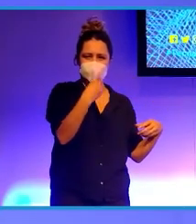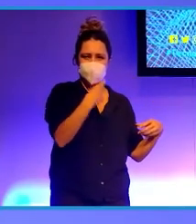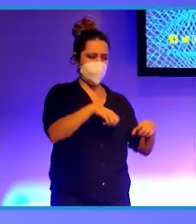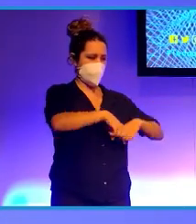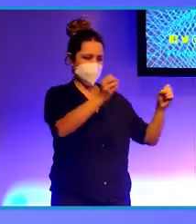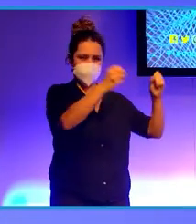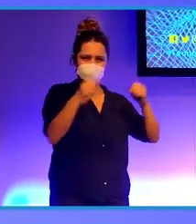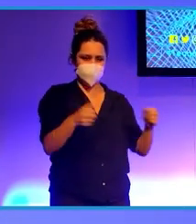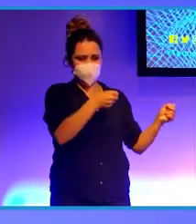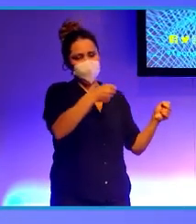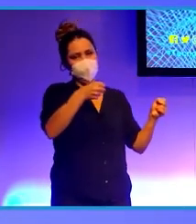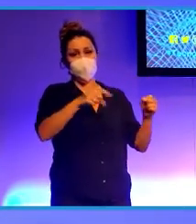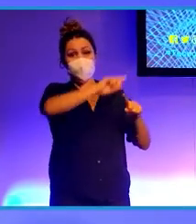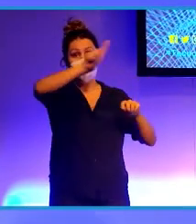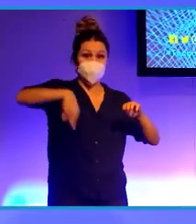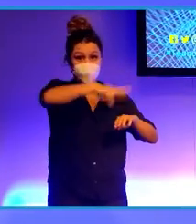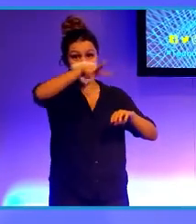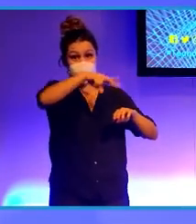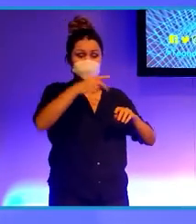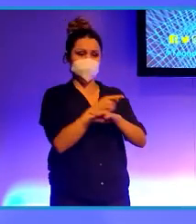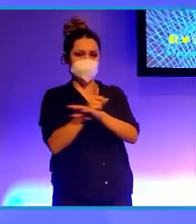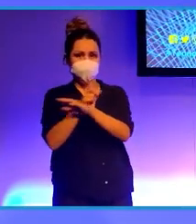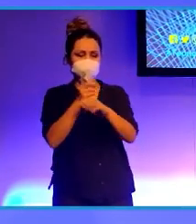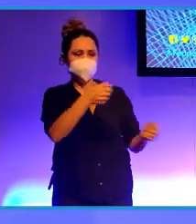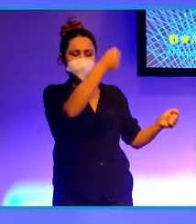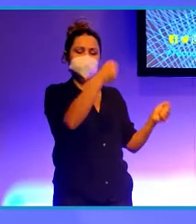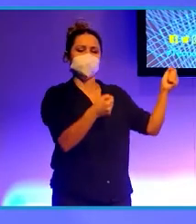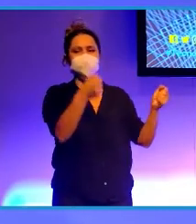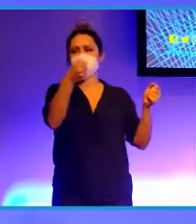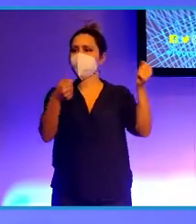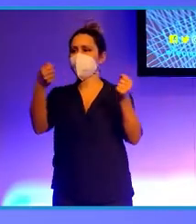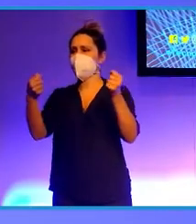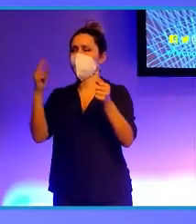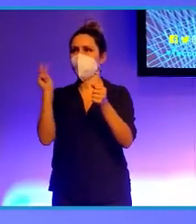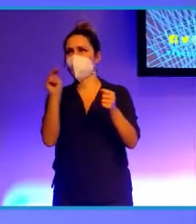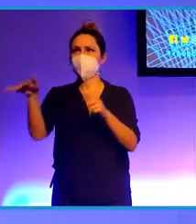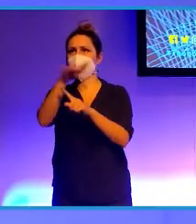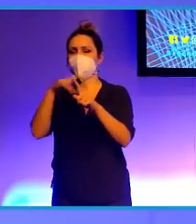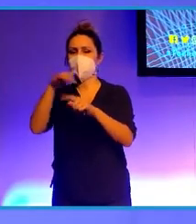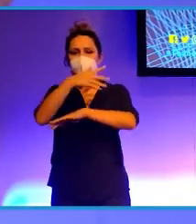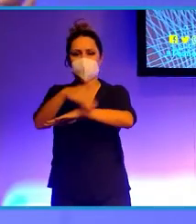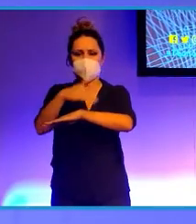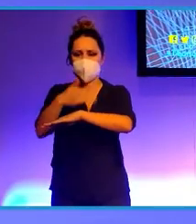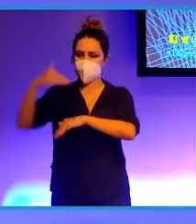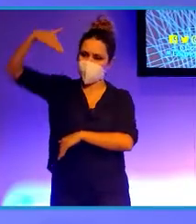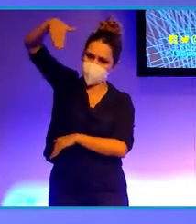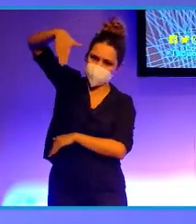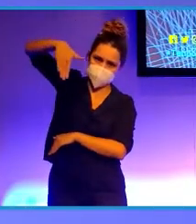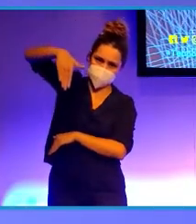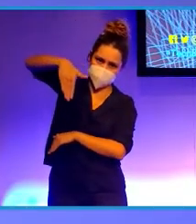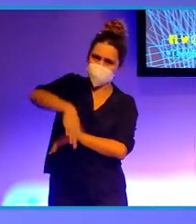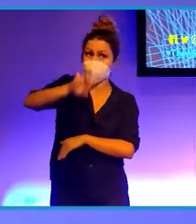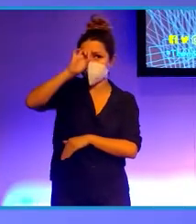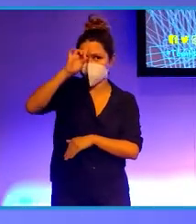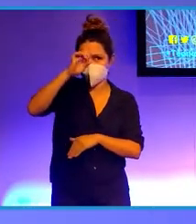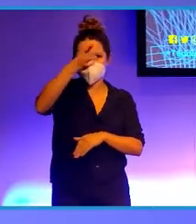de más de dos horas, muy a pesar de Google Maps, y me encontré con un entorno de lo más pintoresco. Calles prácticamente verticales. No sé si